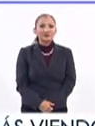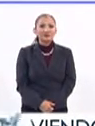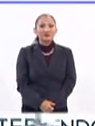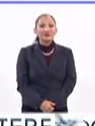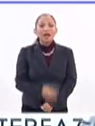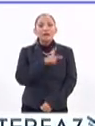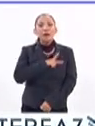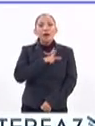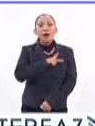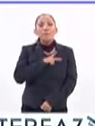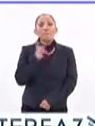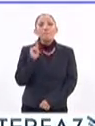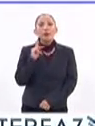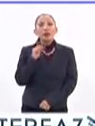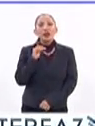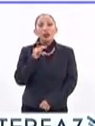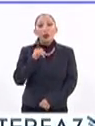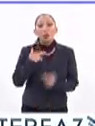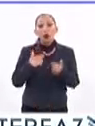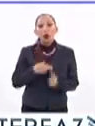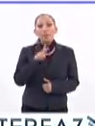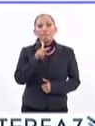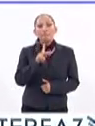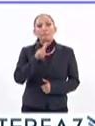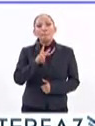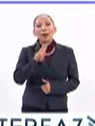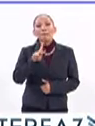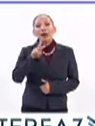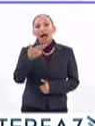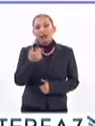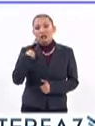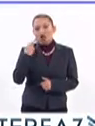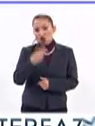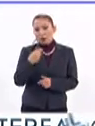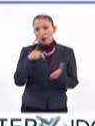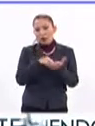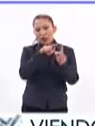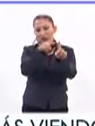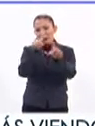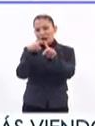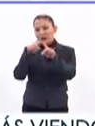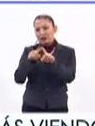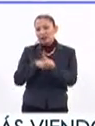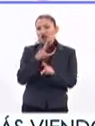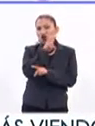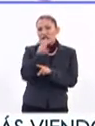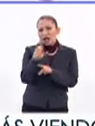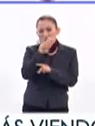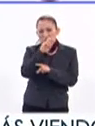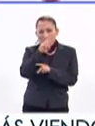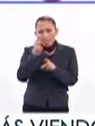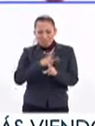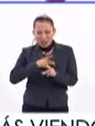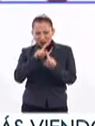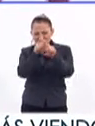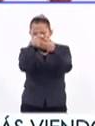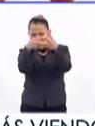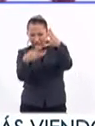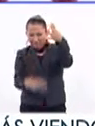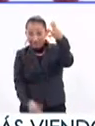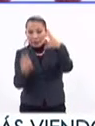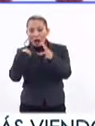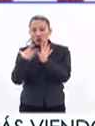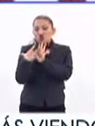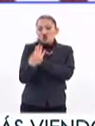El virus del papiloma humano, BPH, es el nombre que reciben una serie de más de 200 virus, la mayoría de